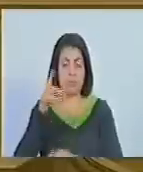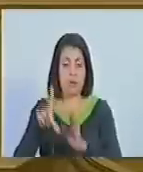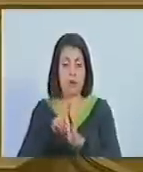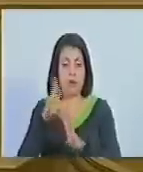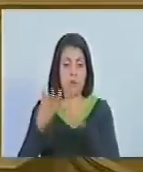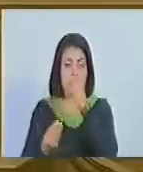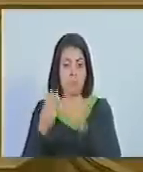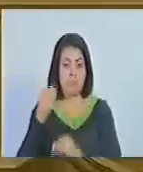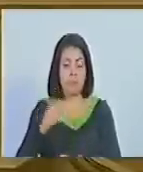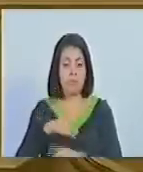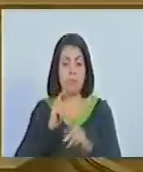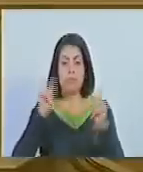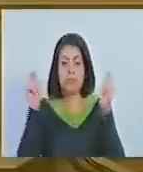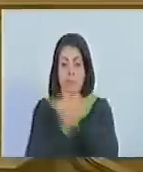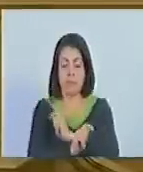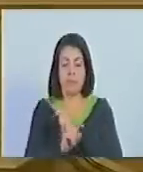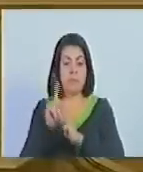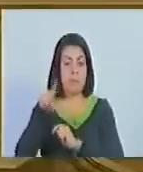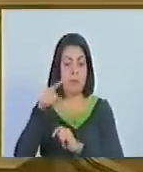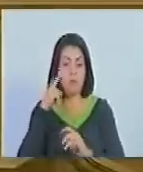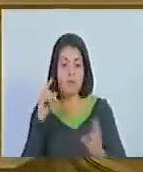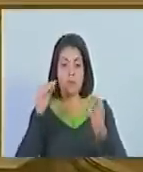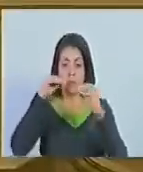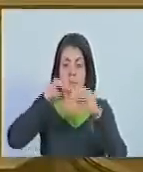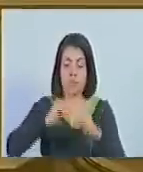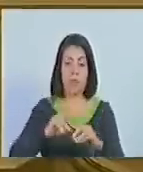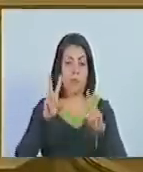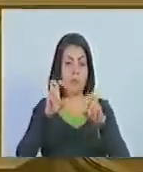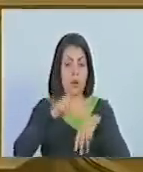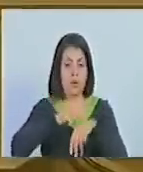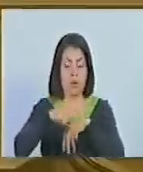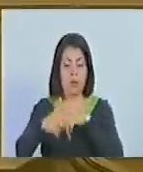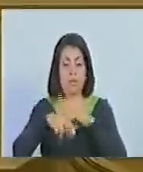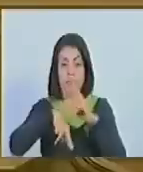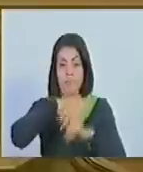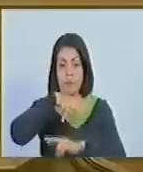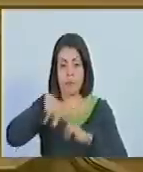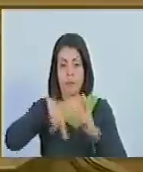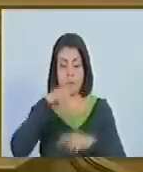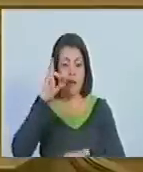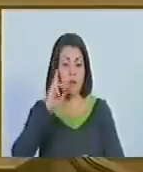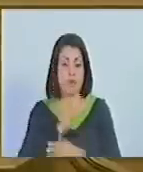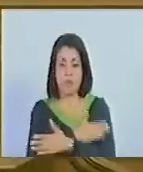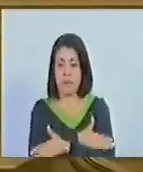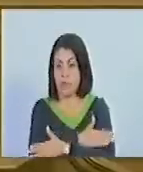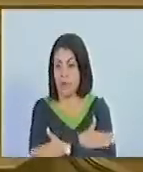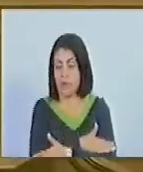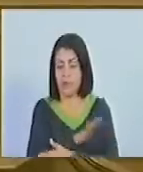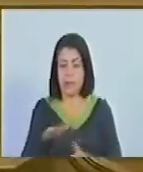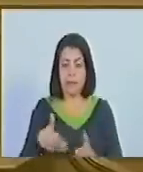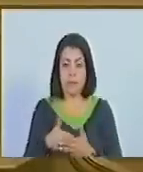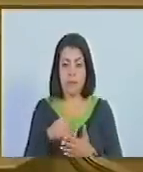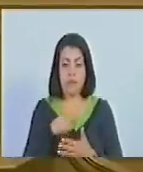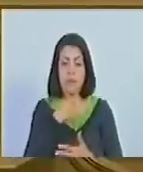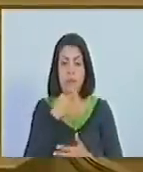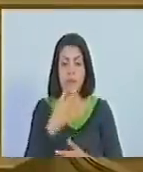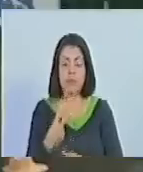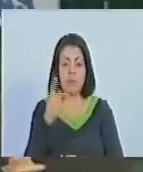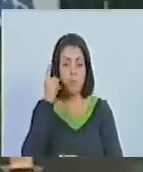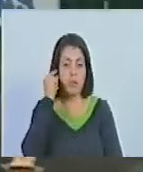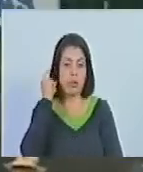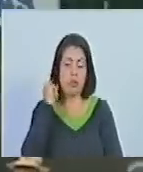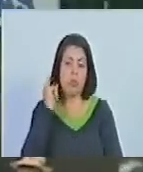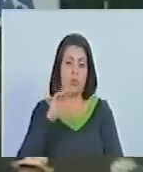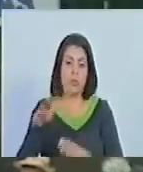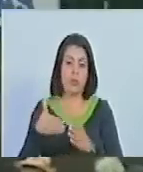comunales, renovado y adaptado a los nuevos tiempos de la revolución bolivariana. Felicitaciones voceras y voceros